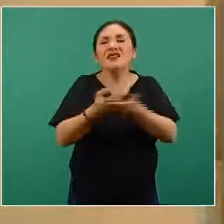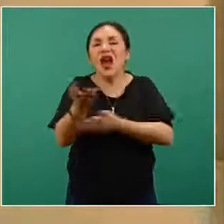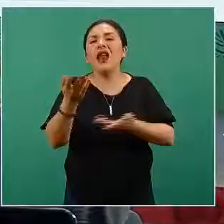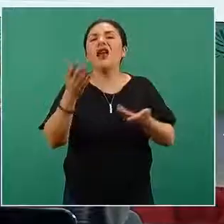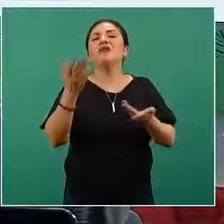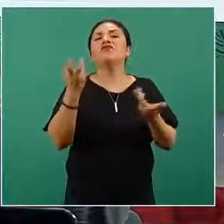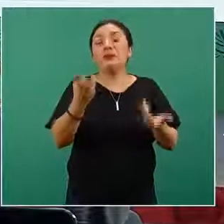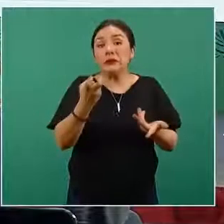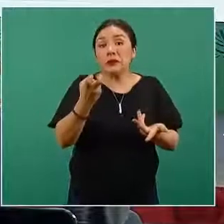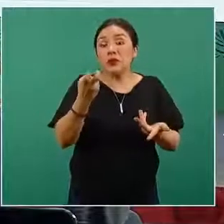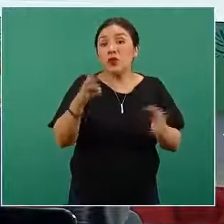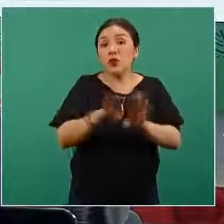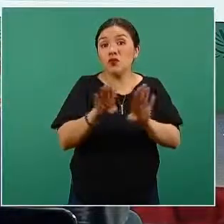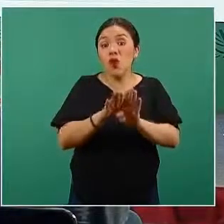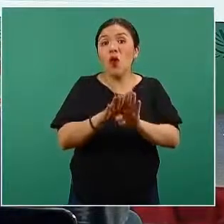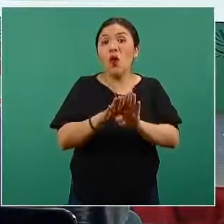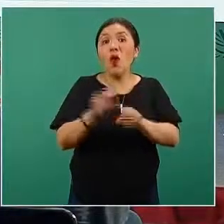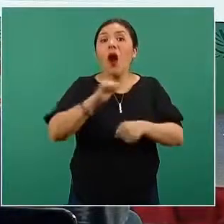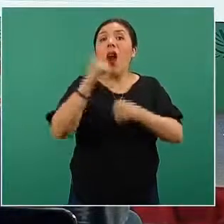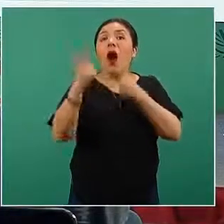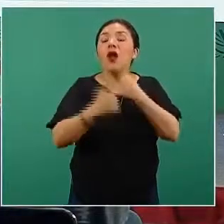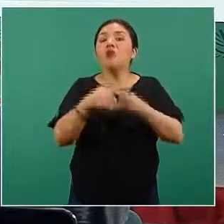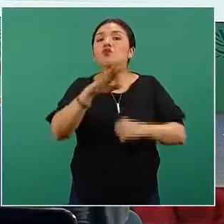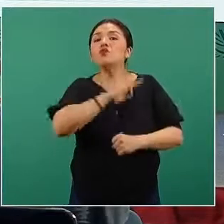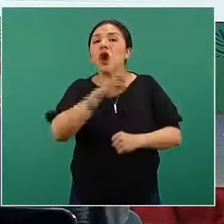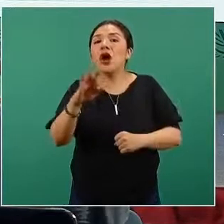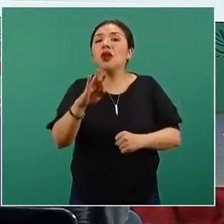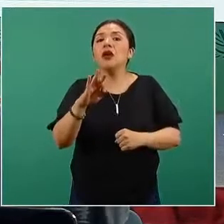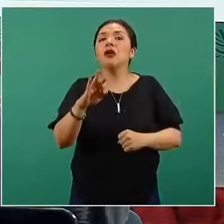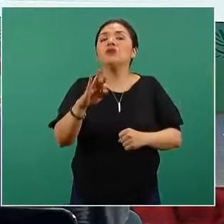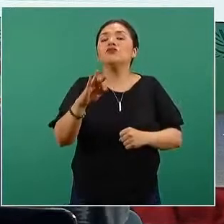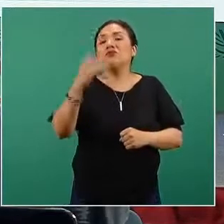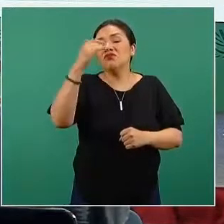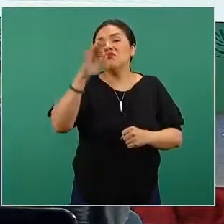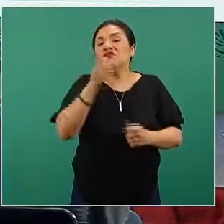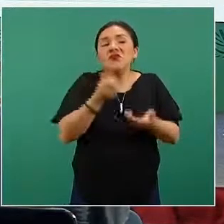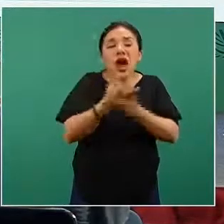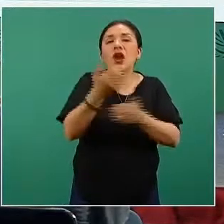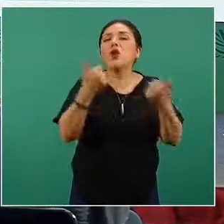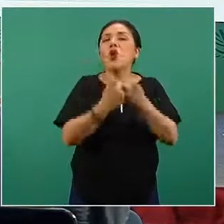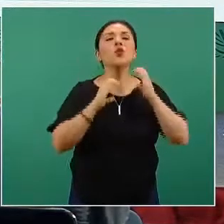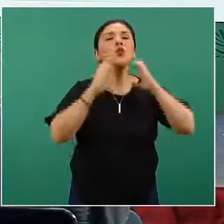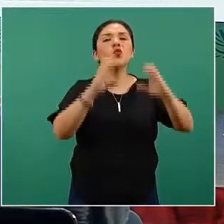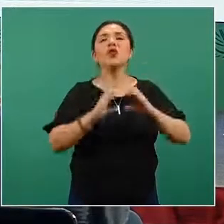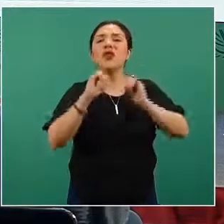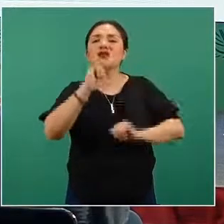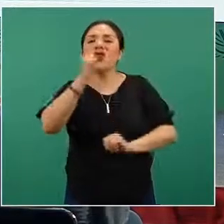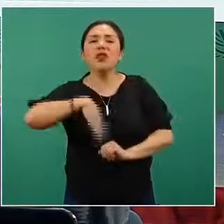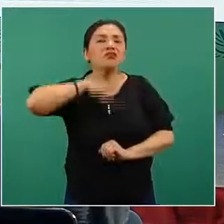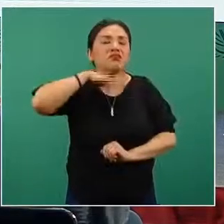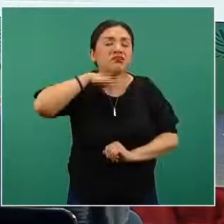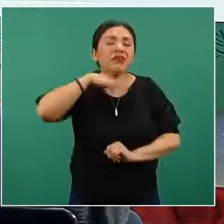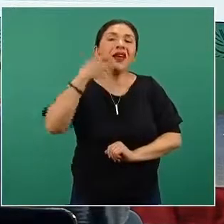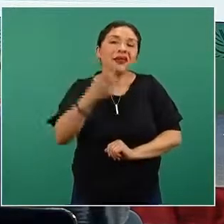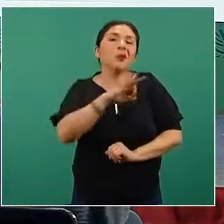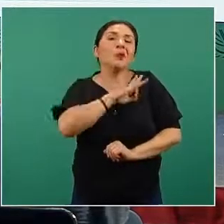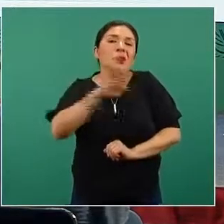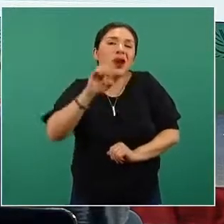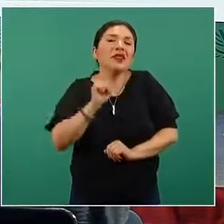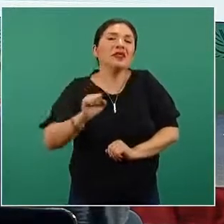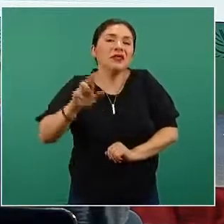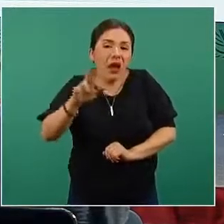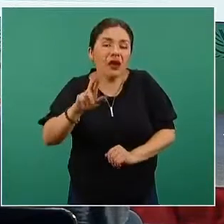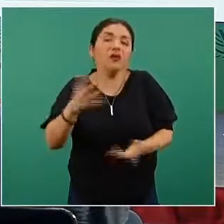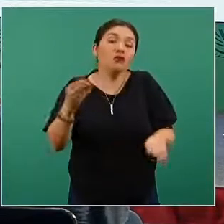en un momento dado tener pues a bien salir sin las medidas de precaución necesarias. Y entonces